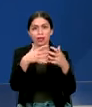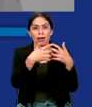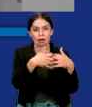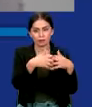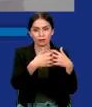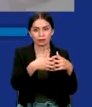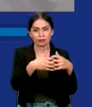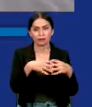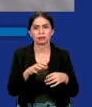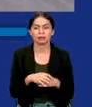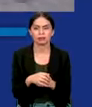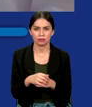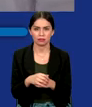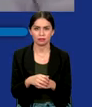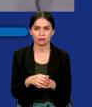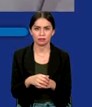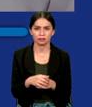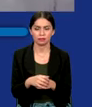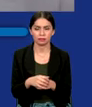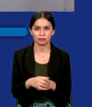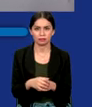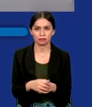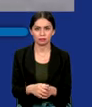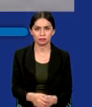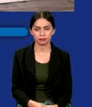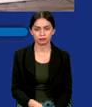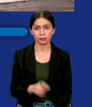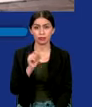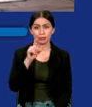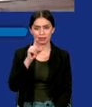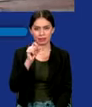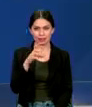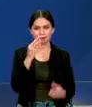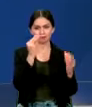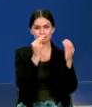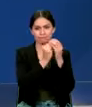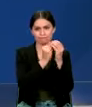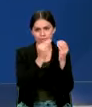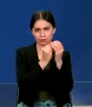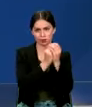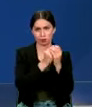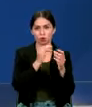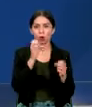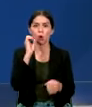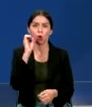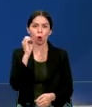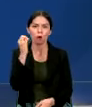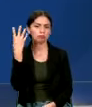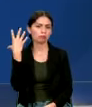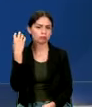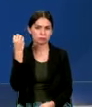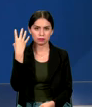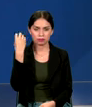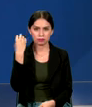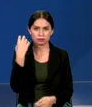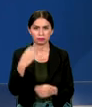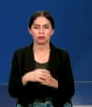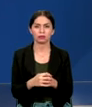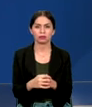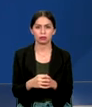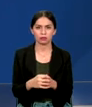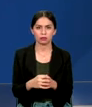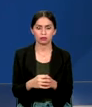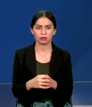bolsa de trabajo con tiempo de experiencia. Certificaciones y logros, además, contamos con filtros de